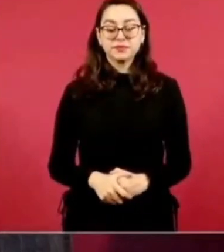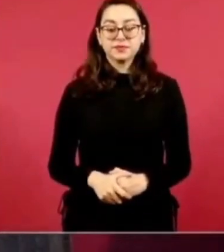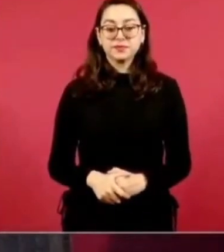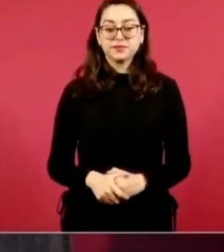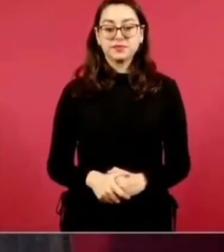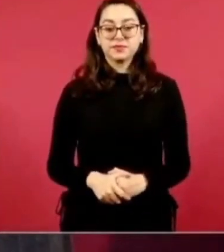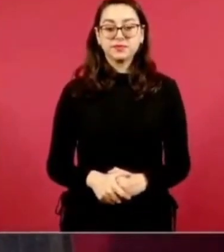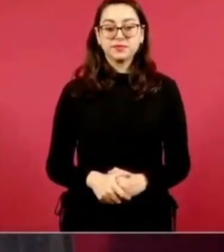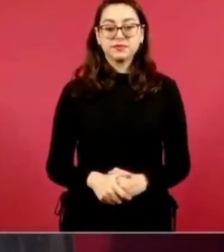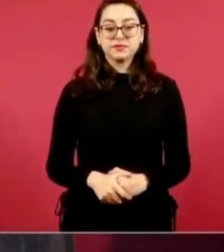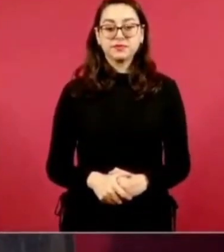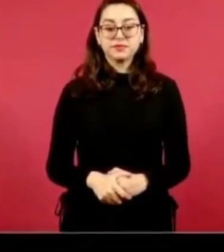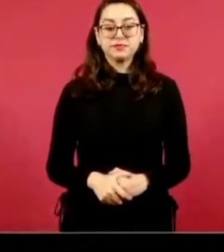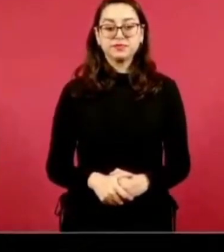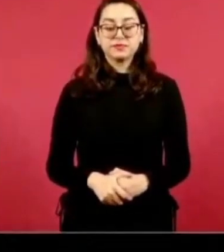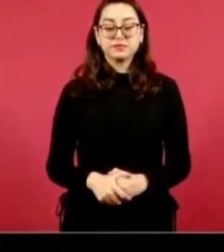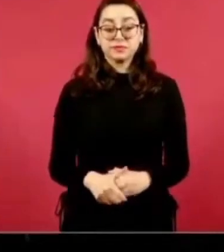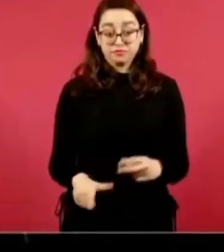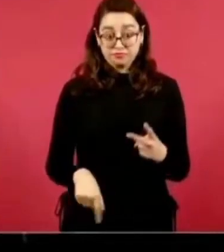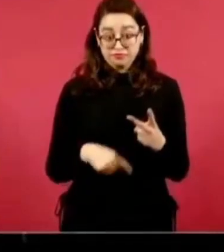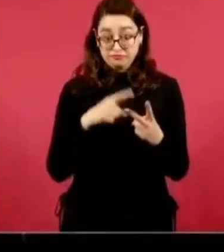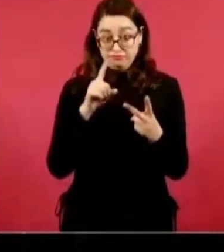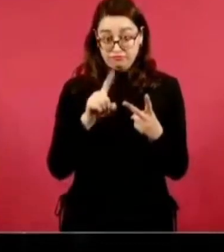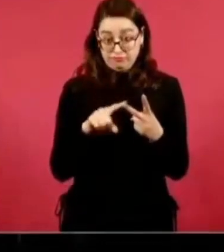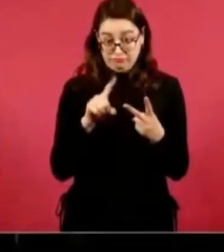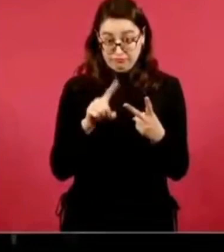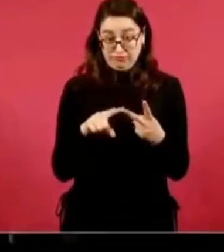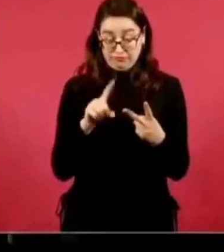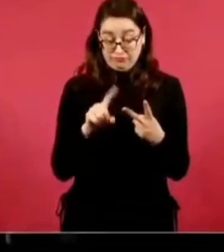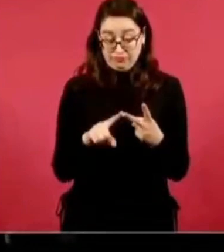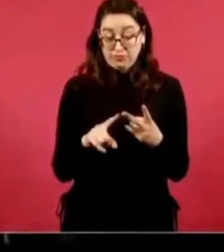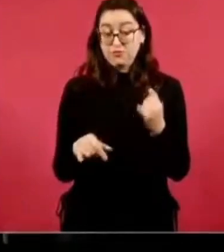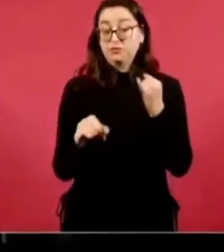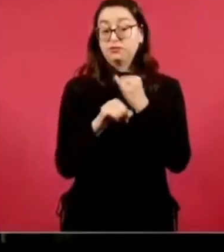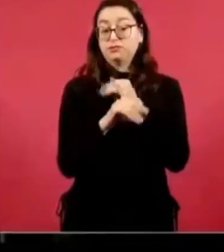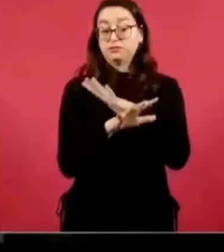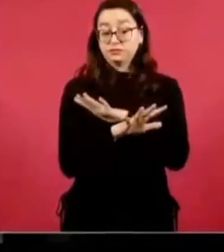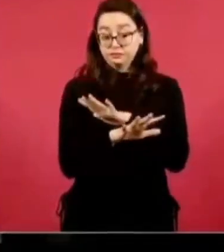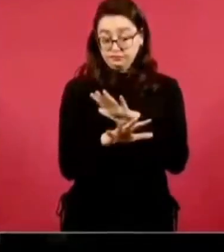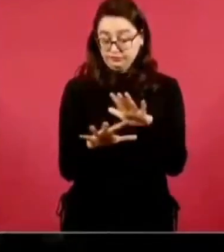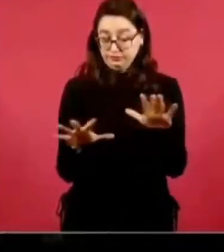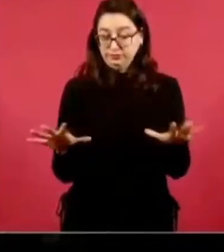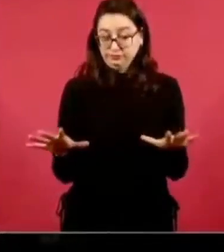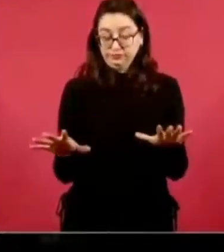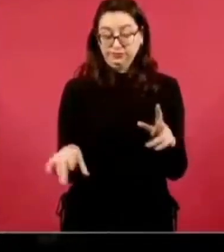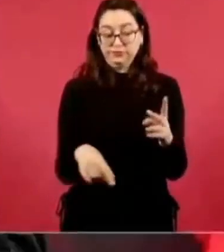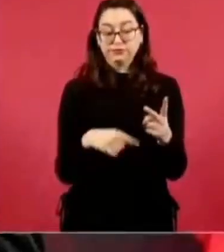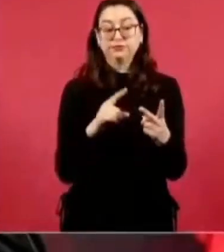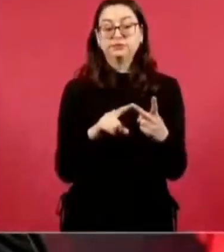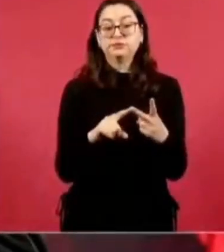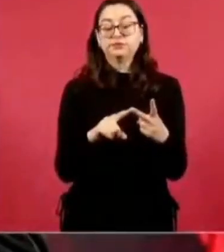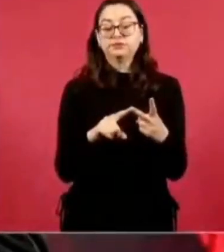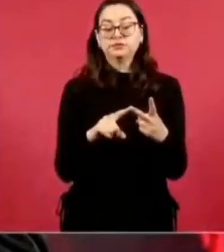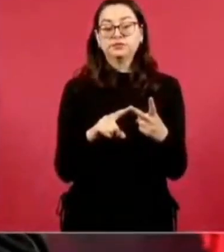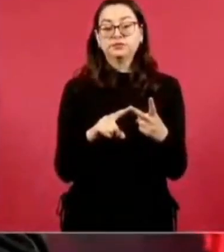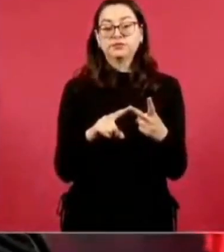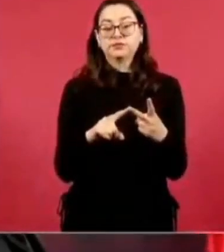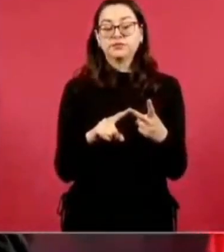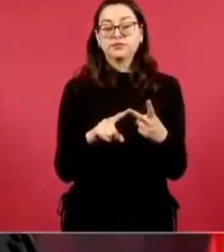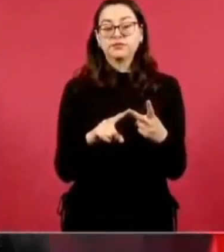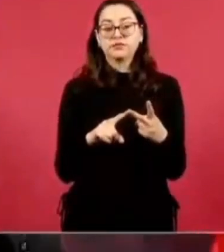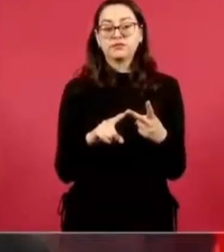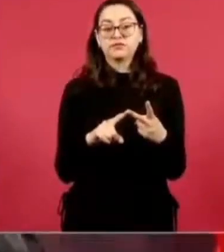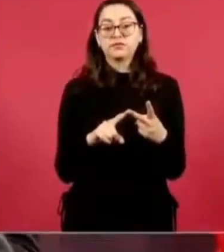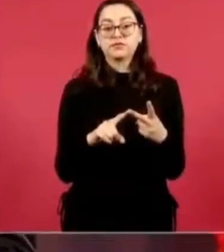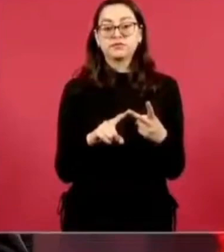sobre cómo se ha rescatado, creo